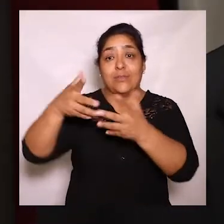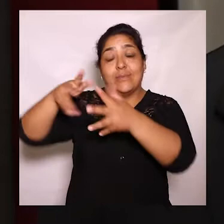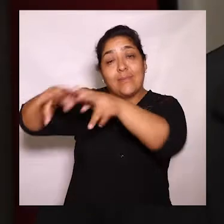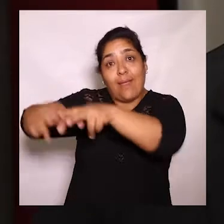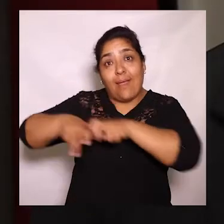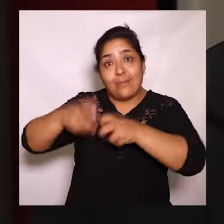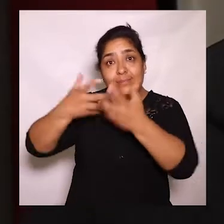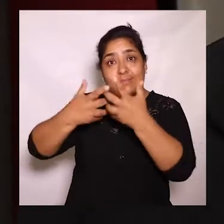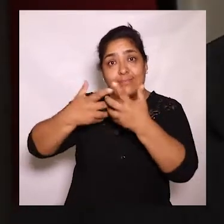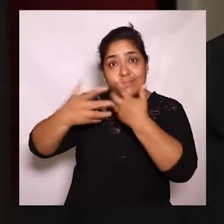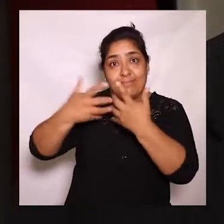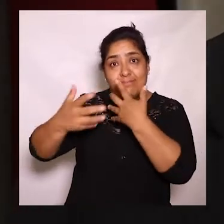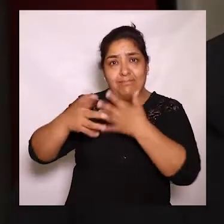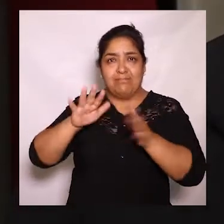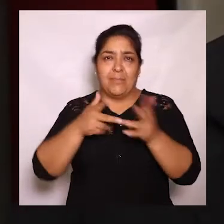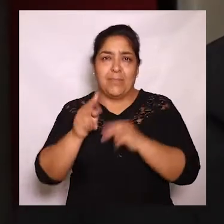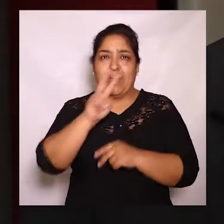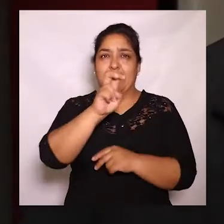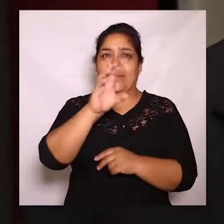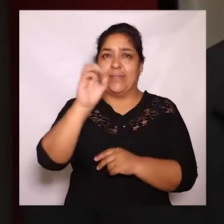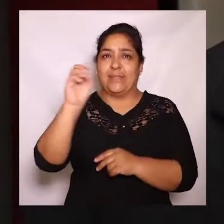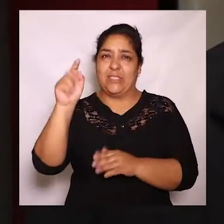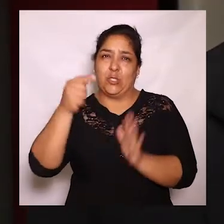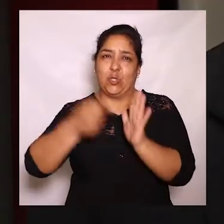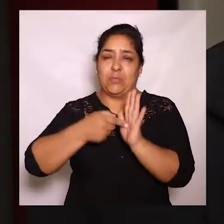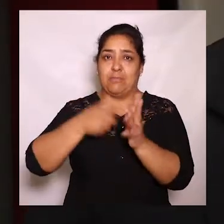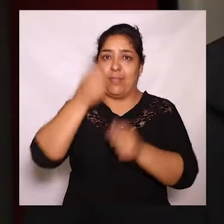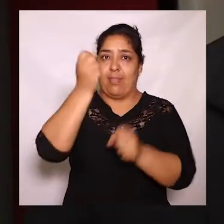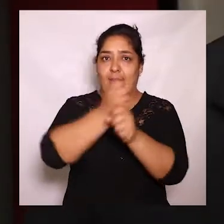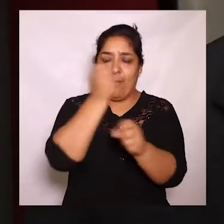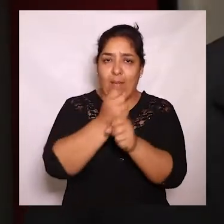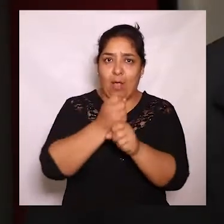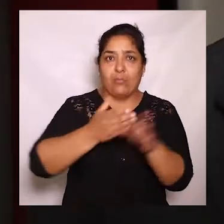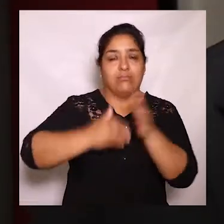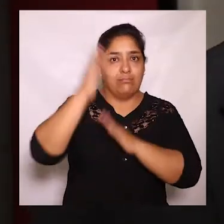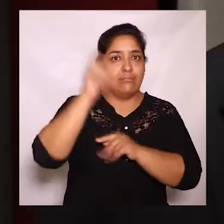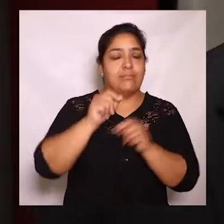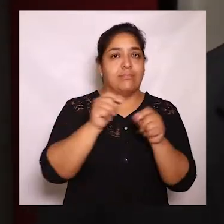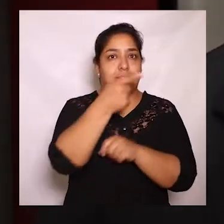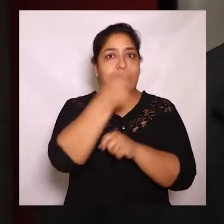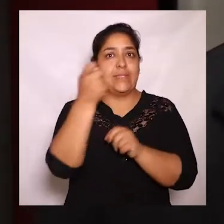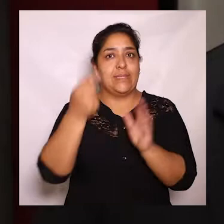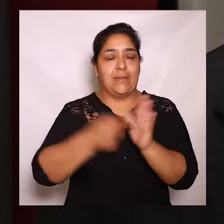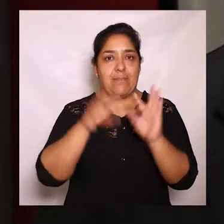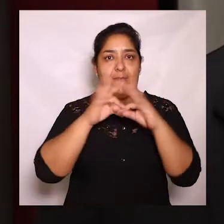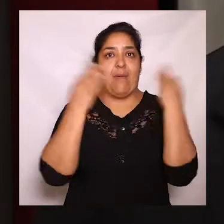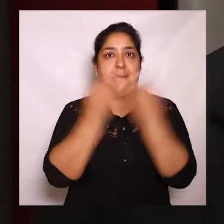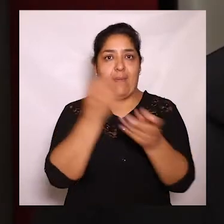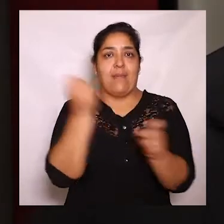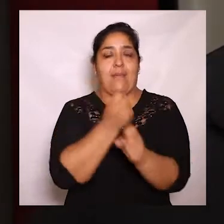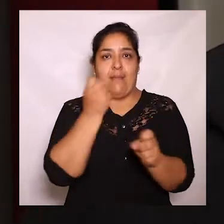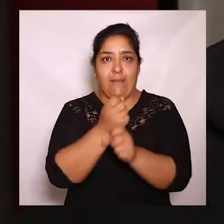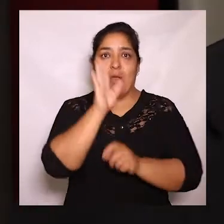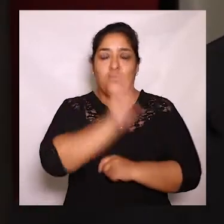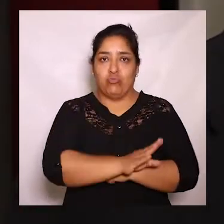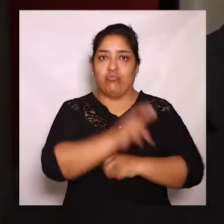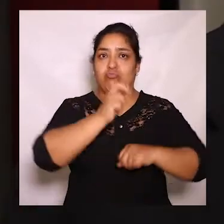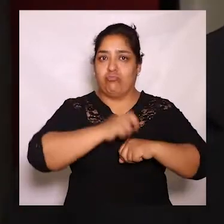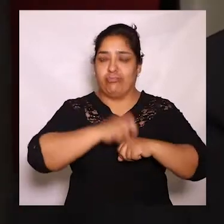sistema agropecuario, representa más de 700.000 empleos, más de 100.000 familias que se dedican a esta actividad.